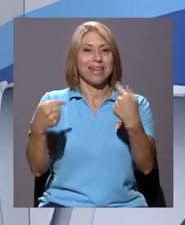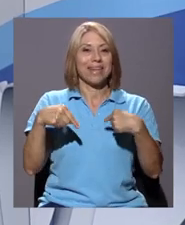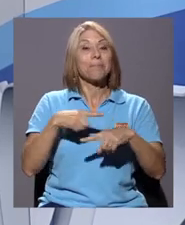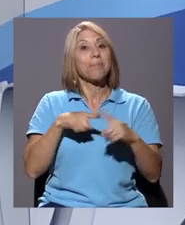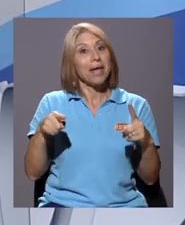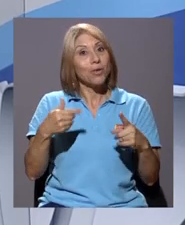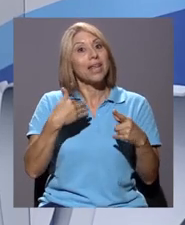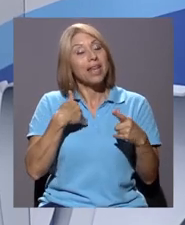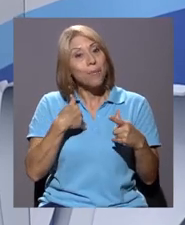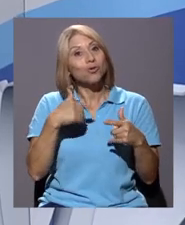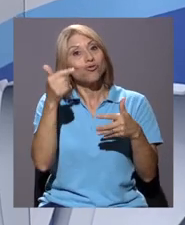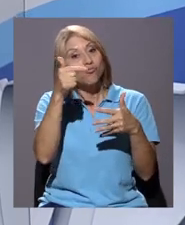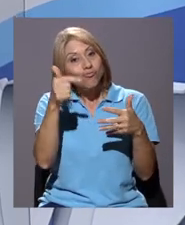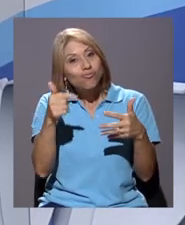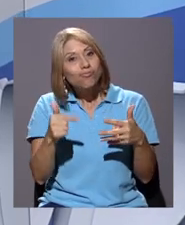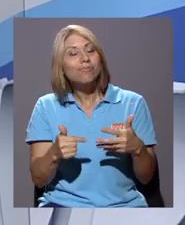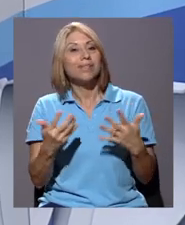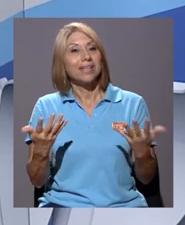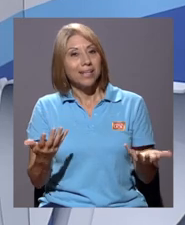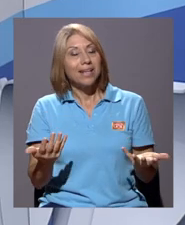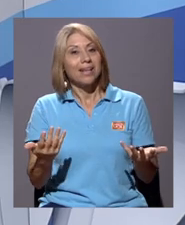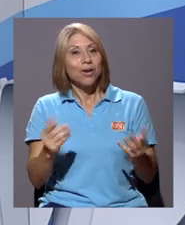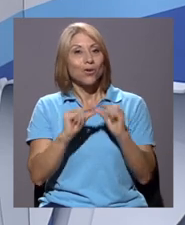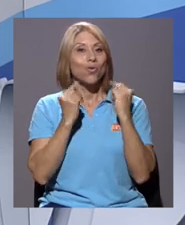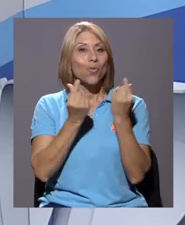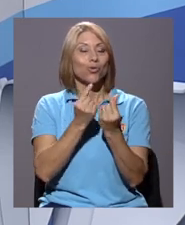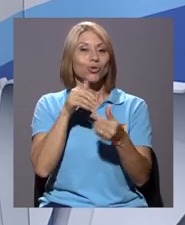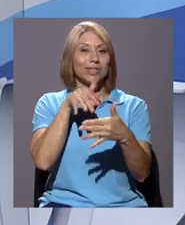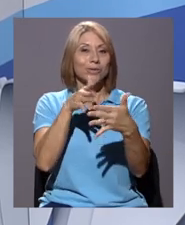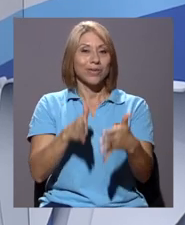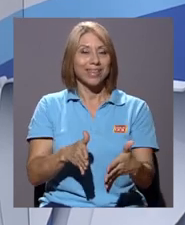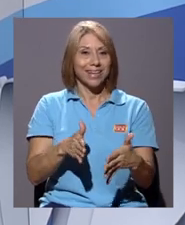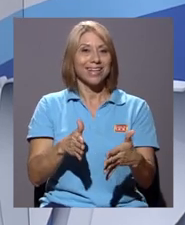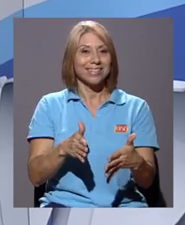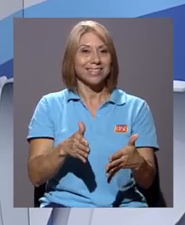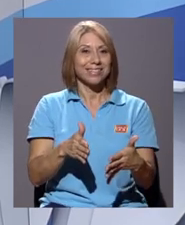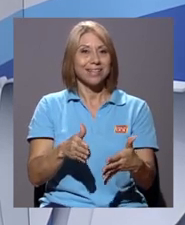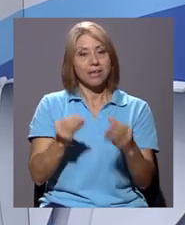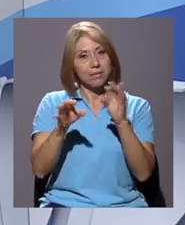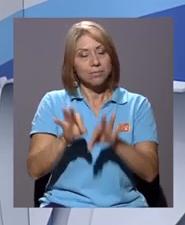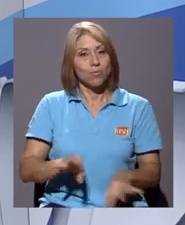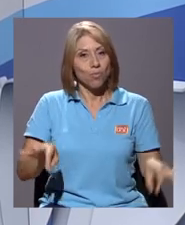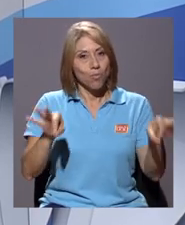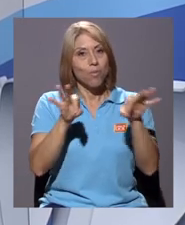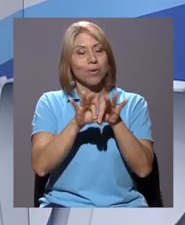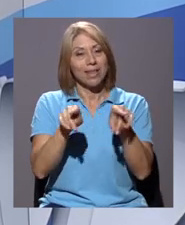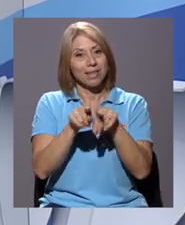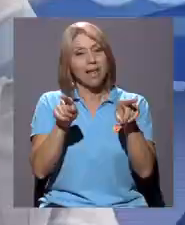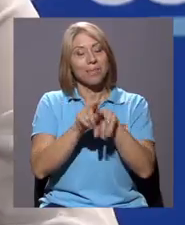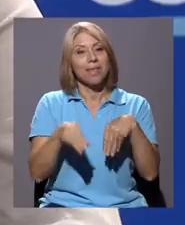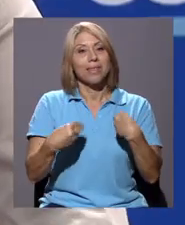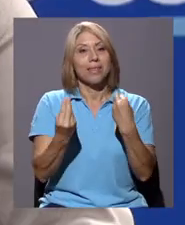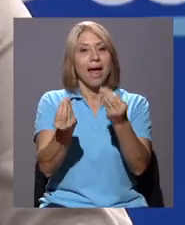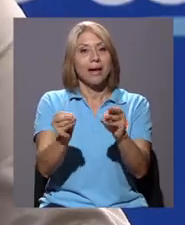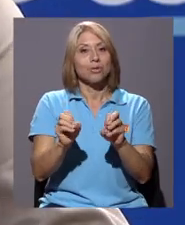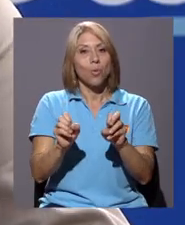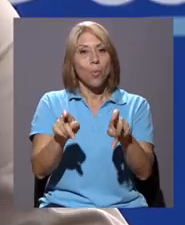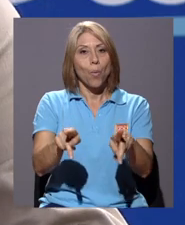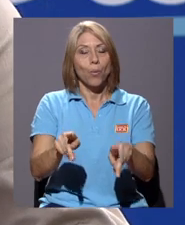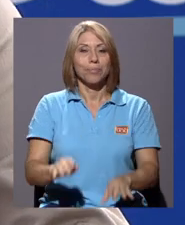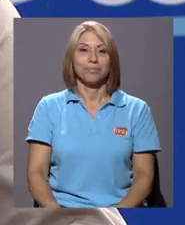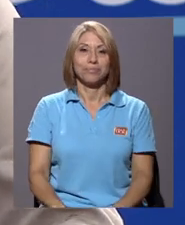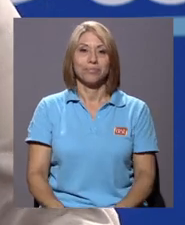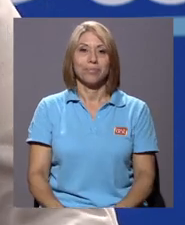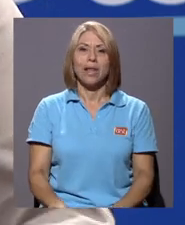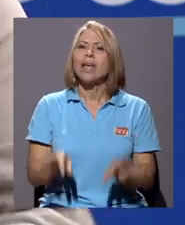este grupo de grupos estudiantiles, que nos parece muy importante también darles un espacio. ¿Qué importancia